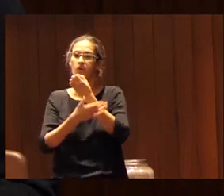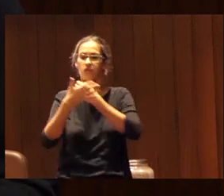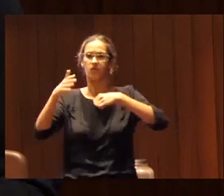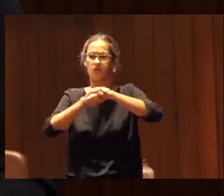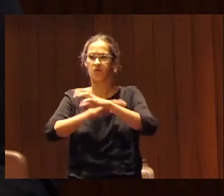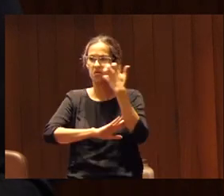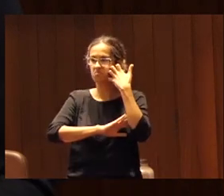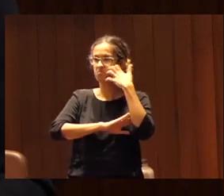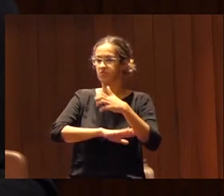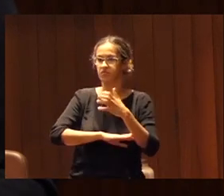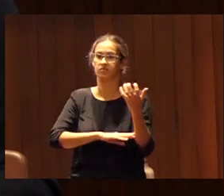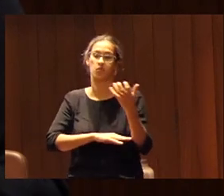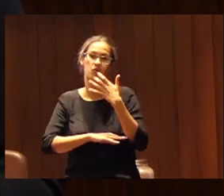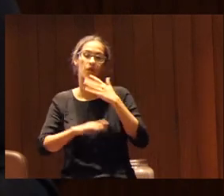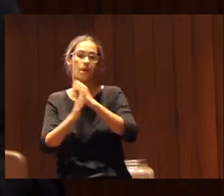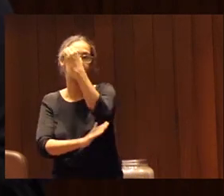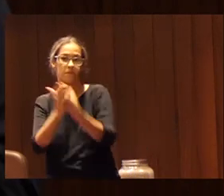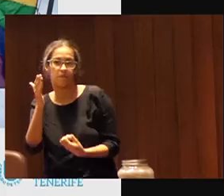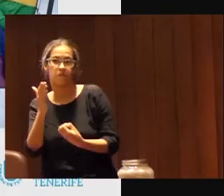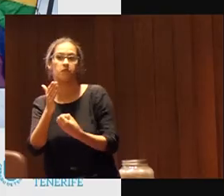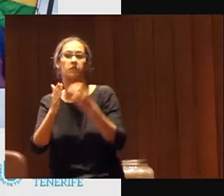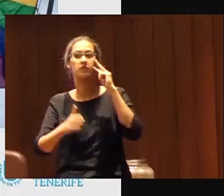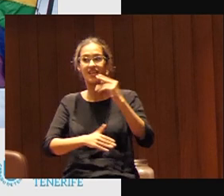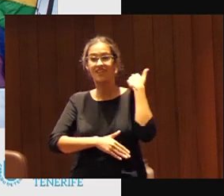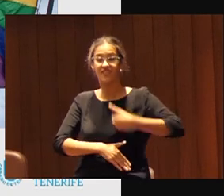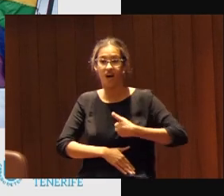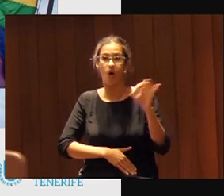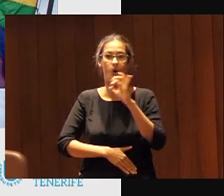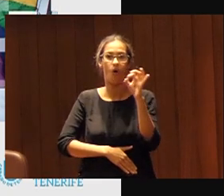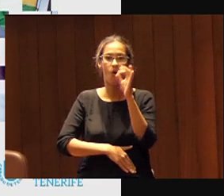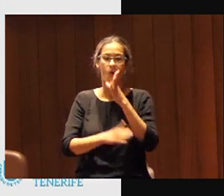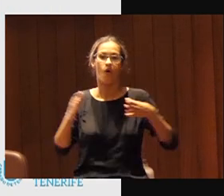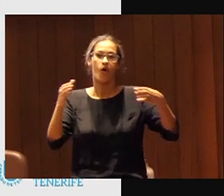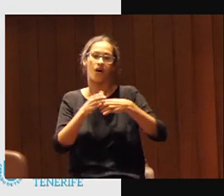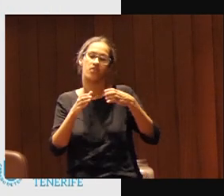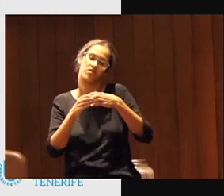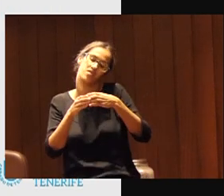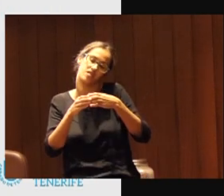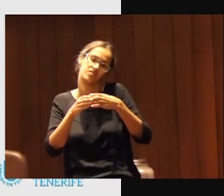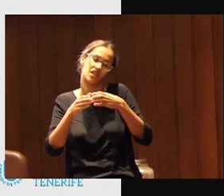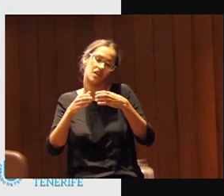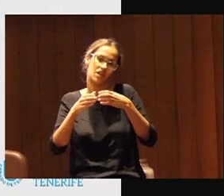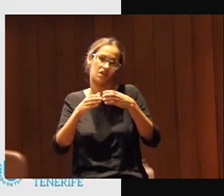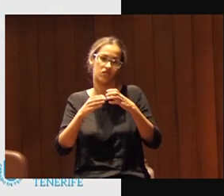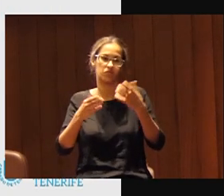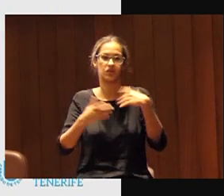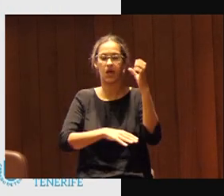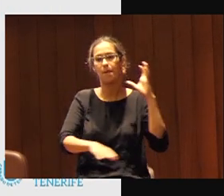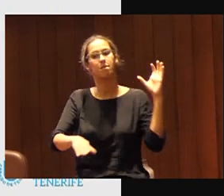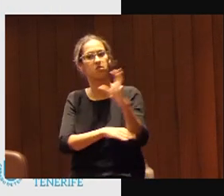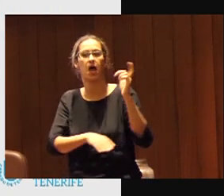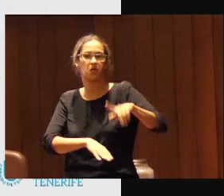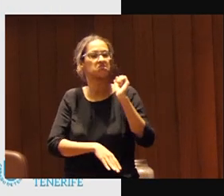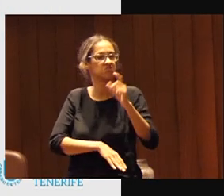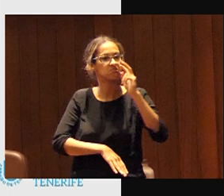en baloncesto lo hemos visto en balomano quizás en mujeres más normalizado es un reto ¿qué decir de la violencia sexual?